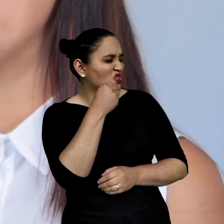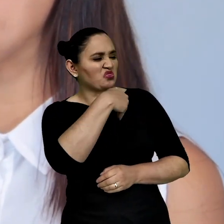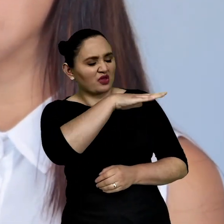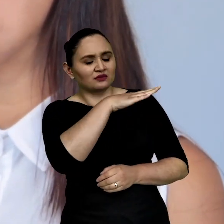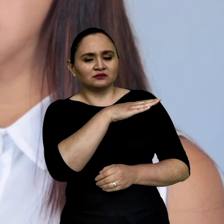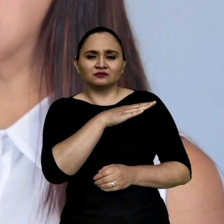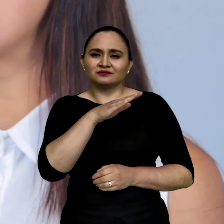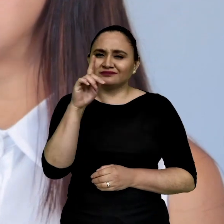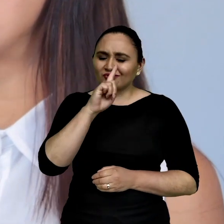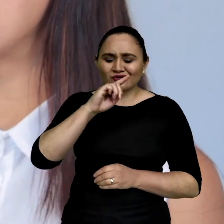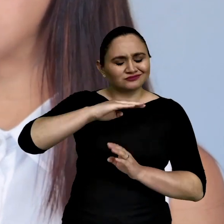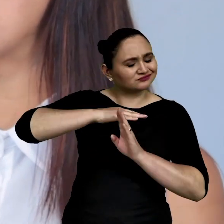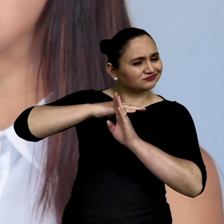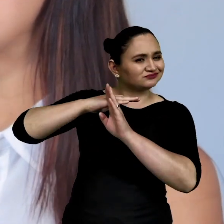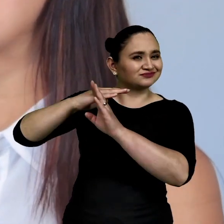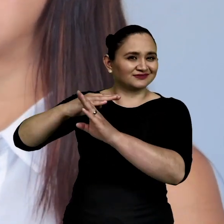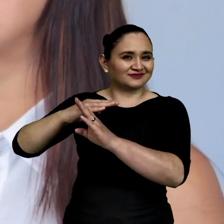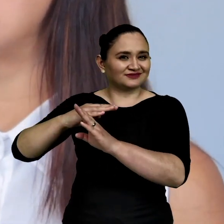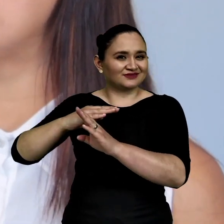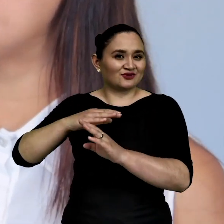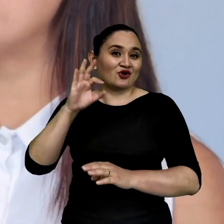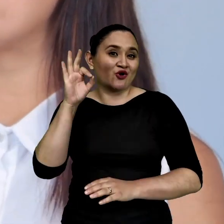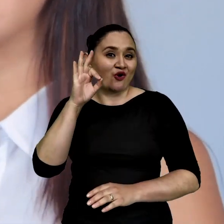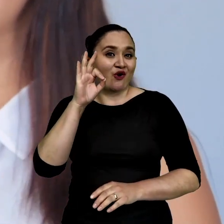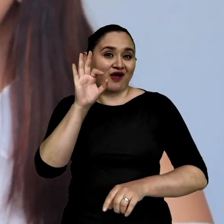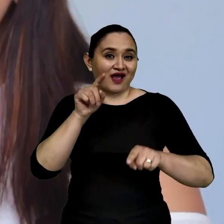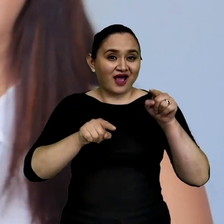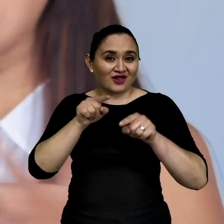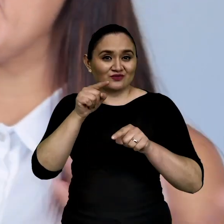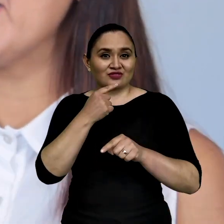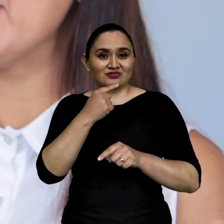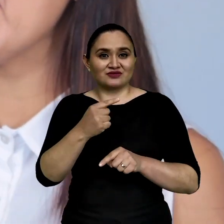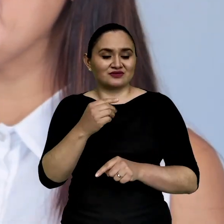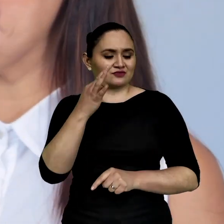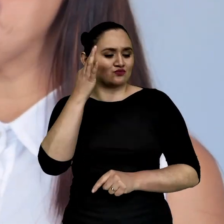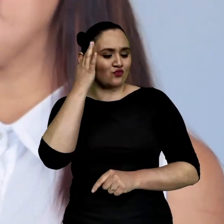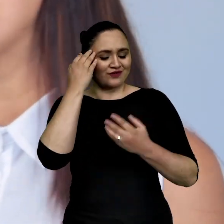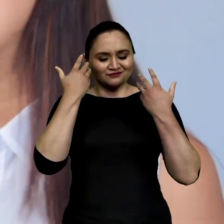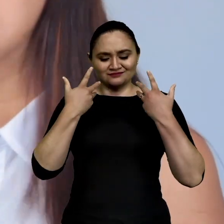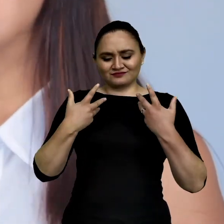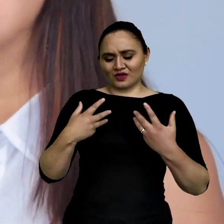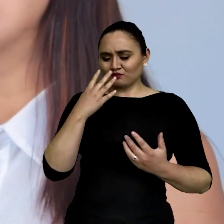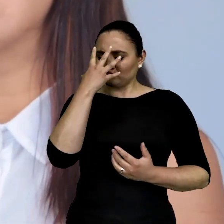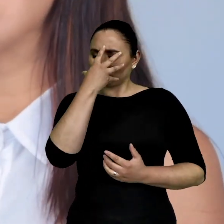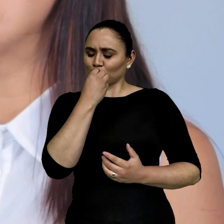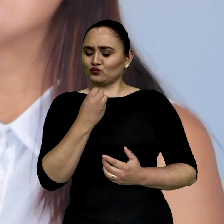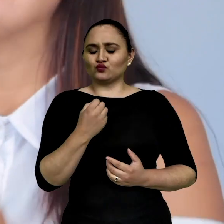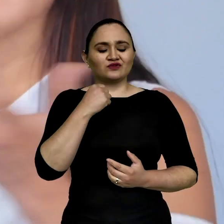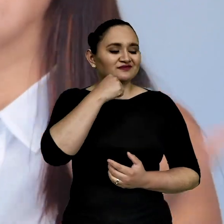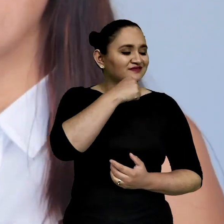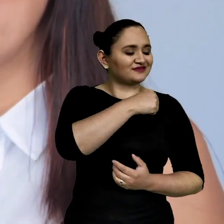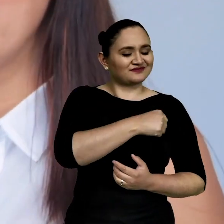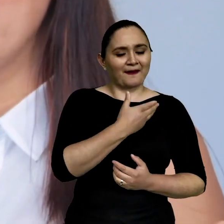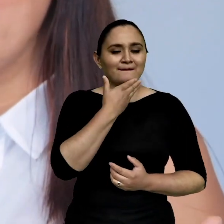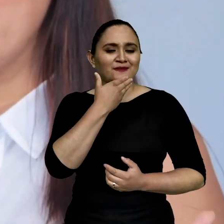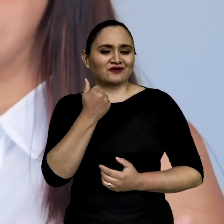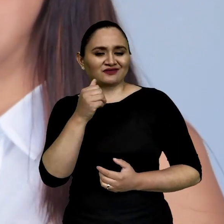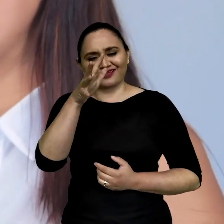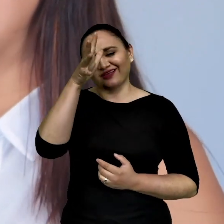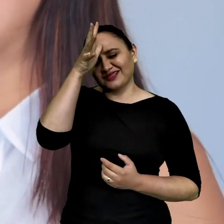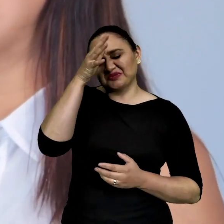contrario. O que tal vez es más importante vernos bonitas que inteligentes. Cuidado con eso. Podemos ser ambas.